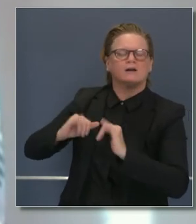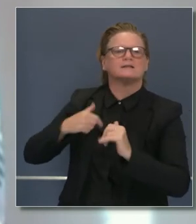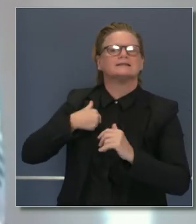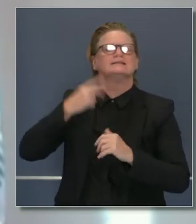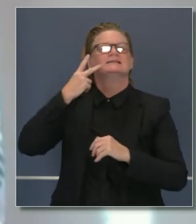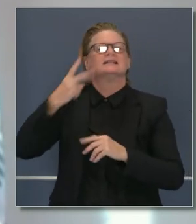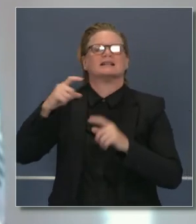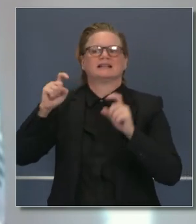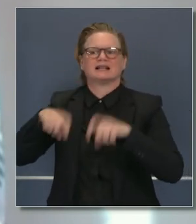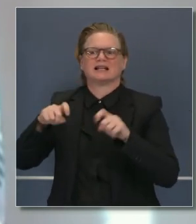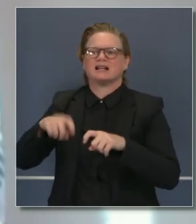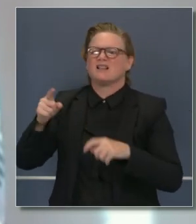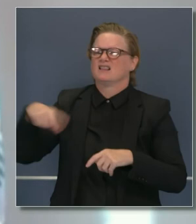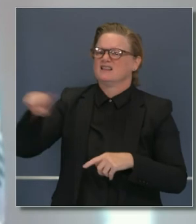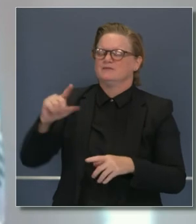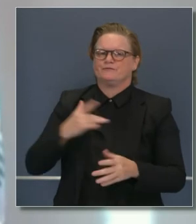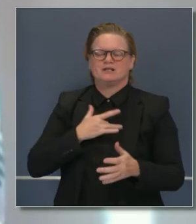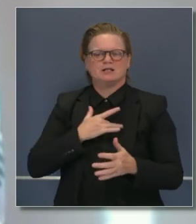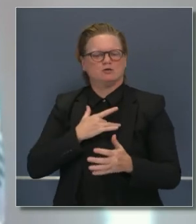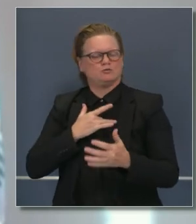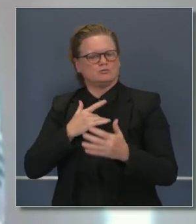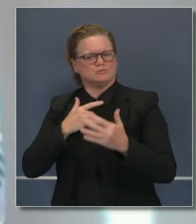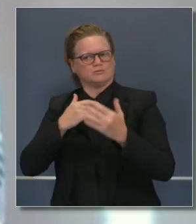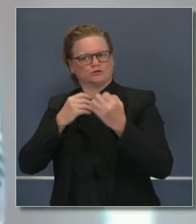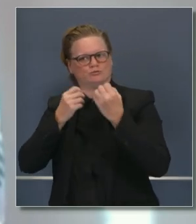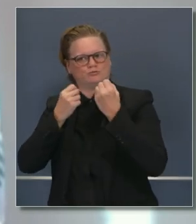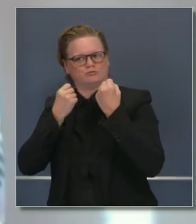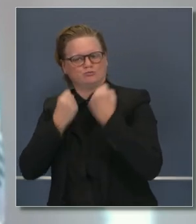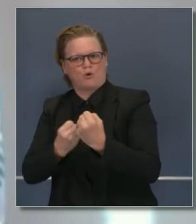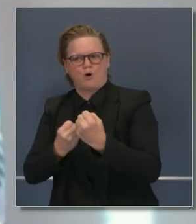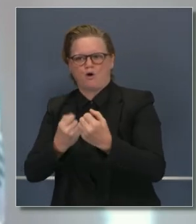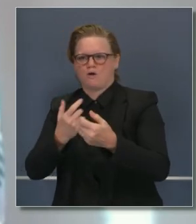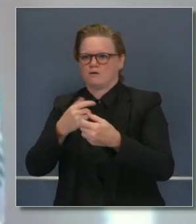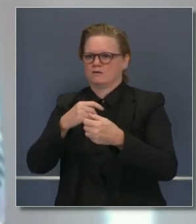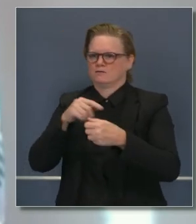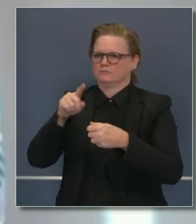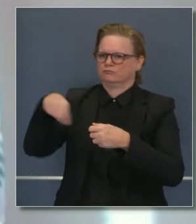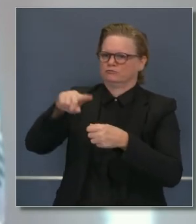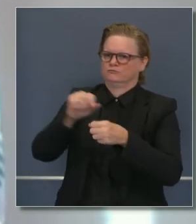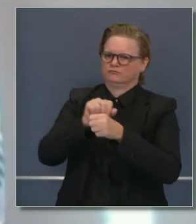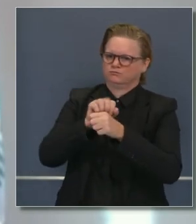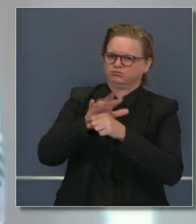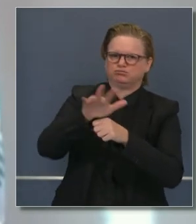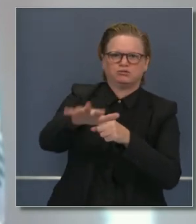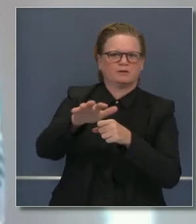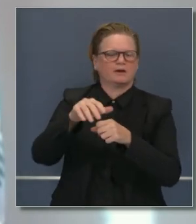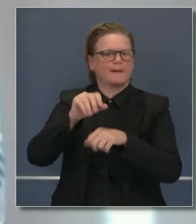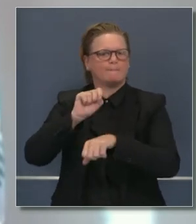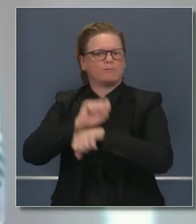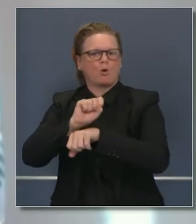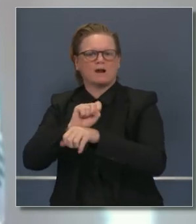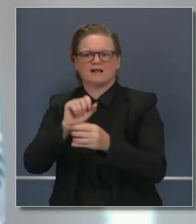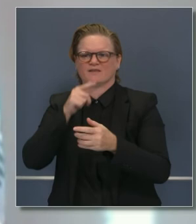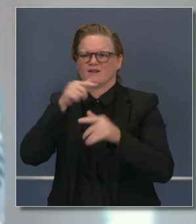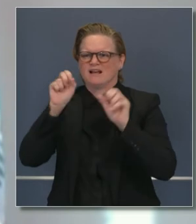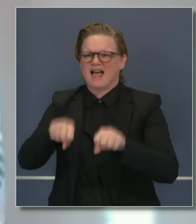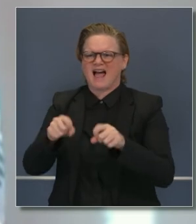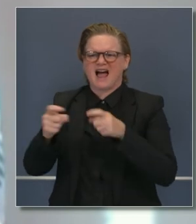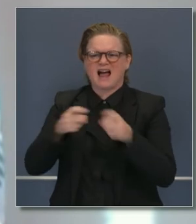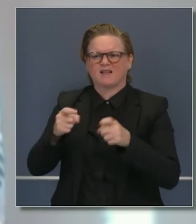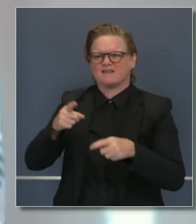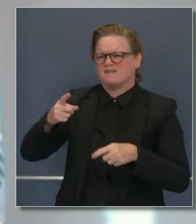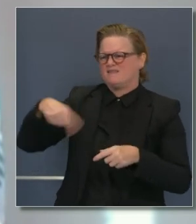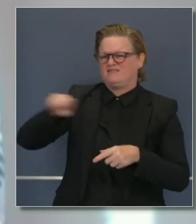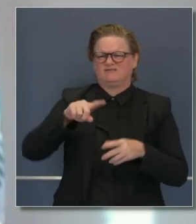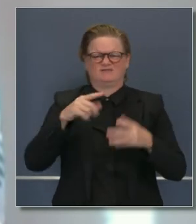con buenas disposiciones para contratar personal, reconociéndonos las presiones que enfrenta la gente cuando tienen un número